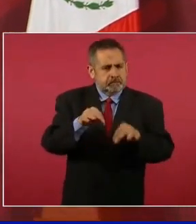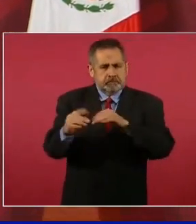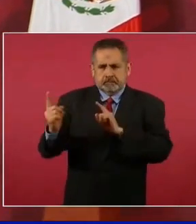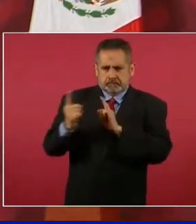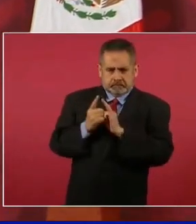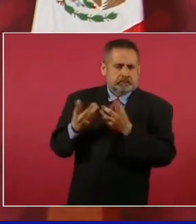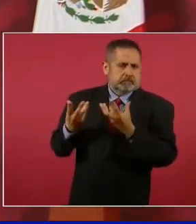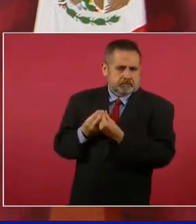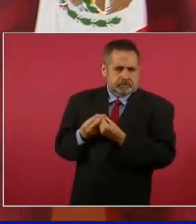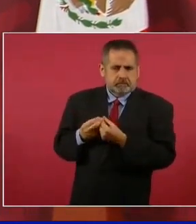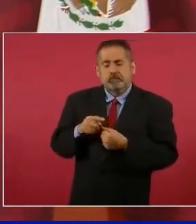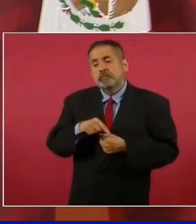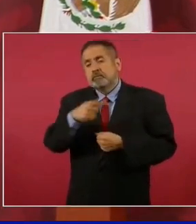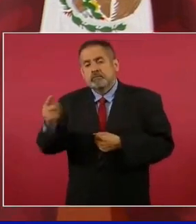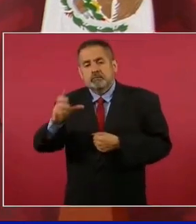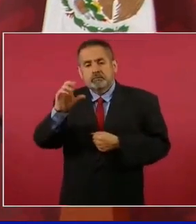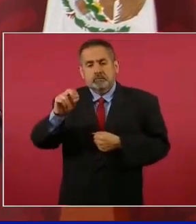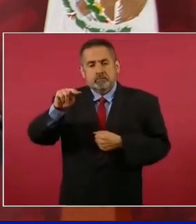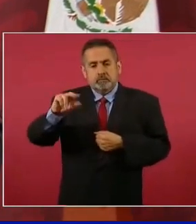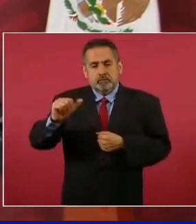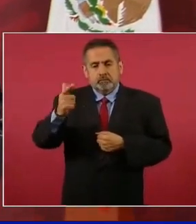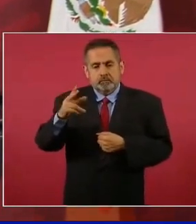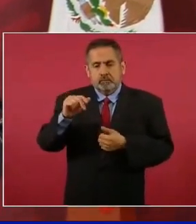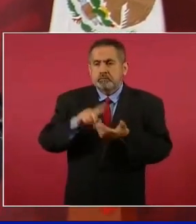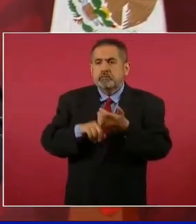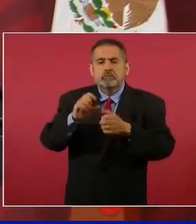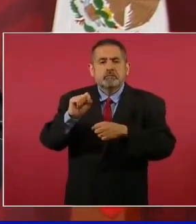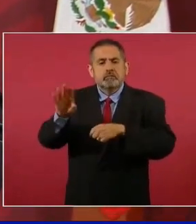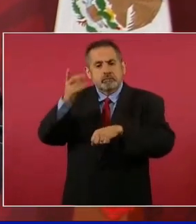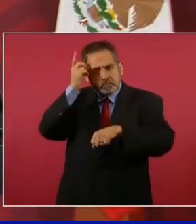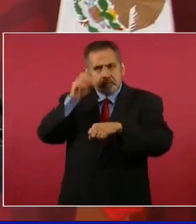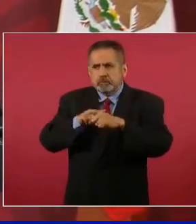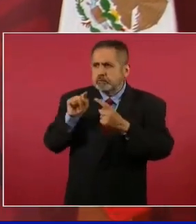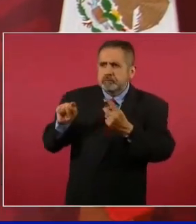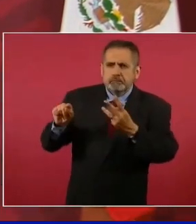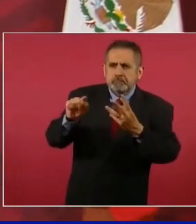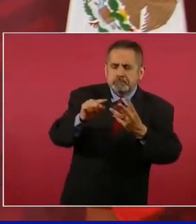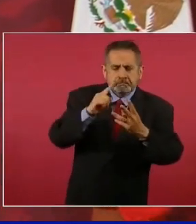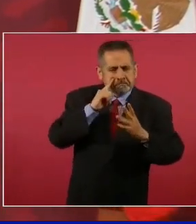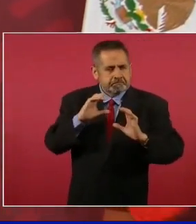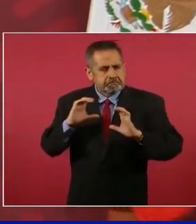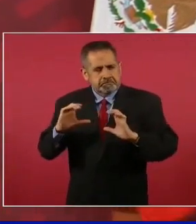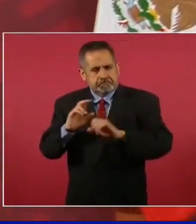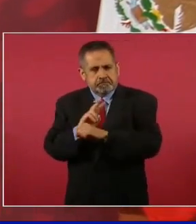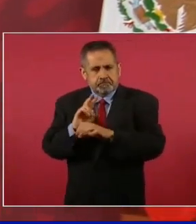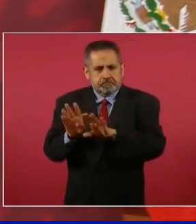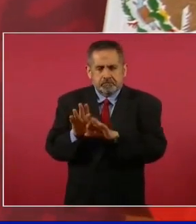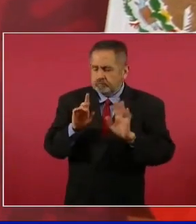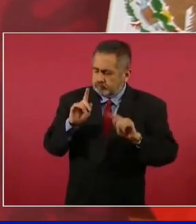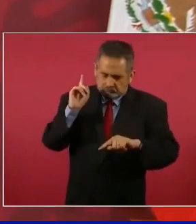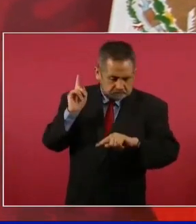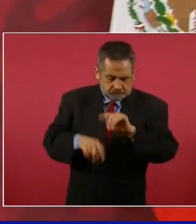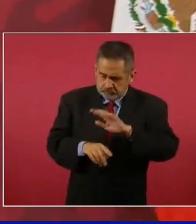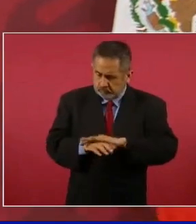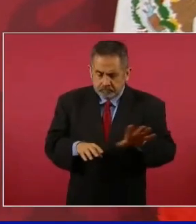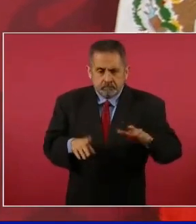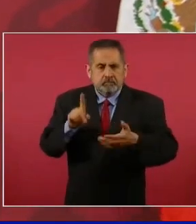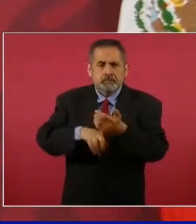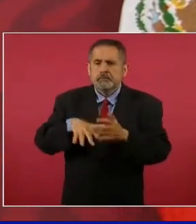el resto de Conagua se está cuidando de que se limpie de